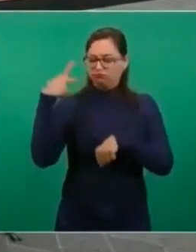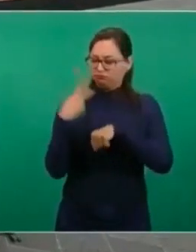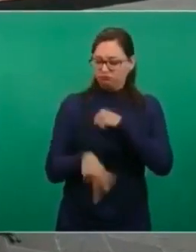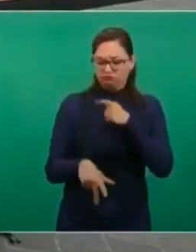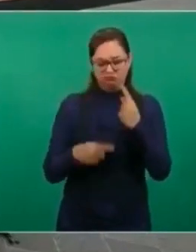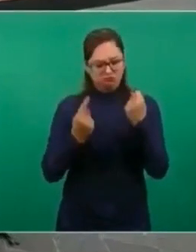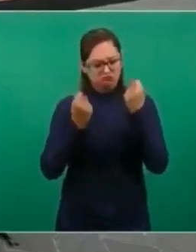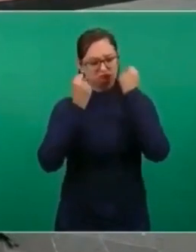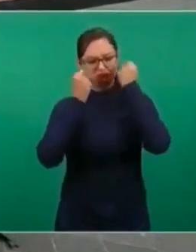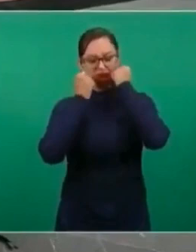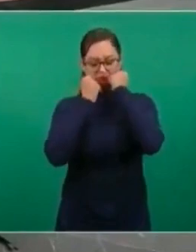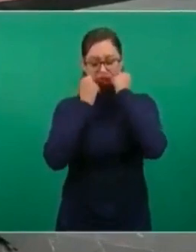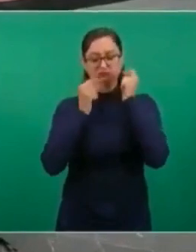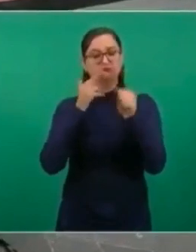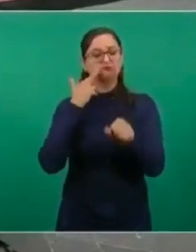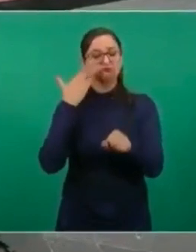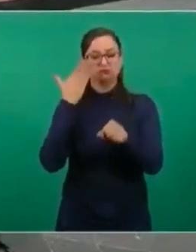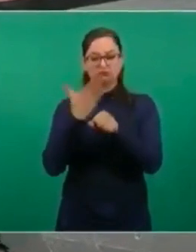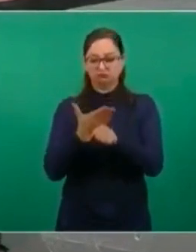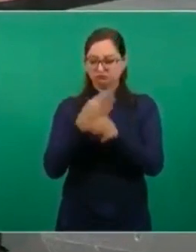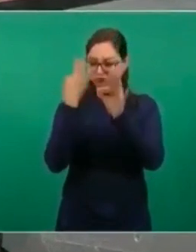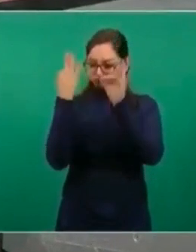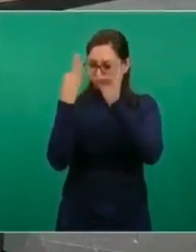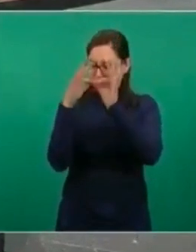lo hicieron con mucha responsabilidad,